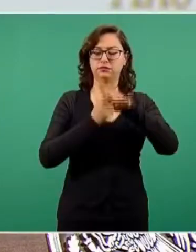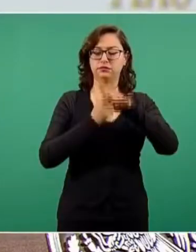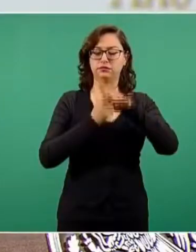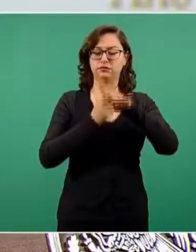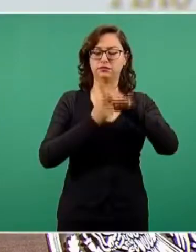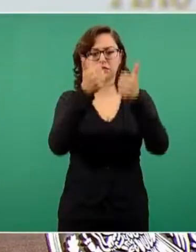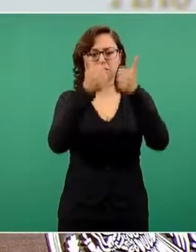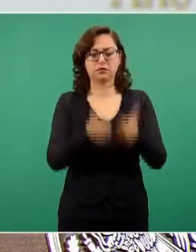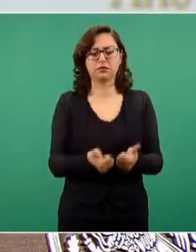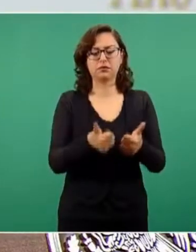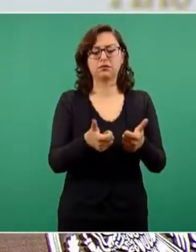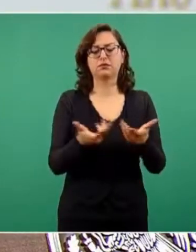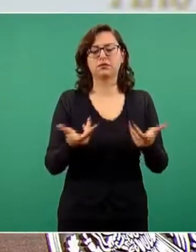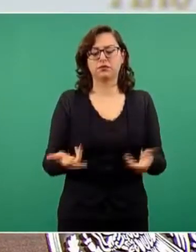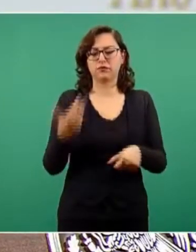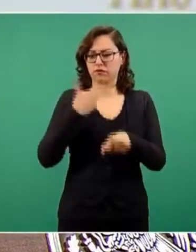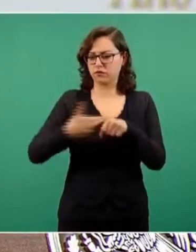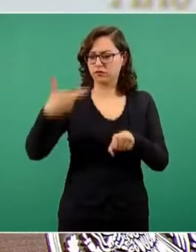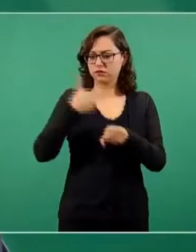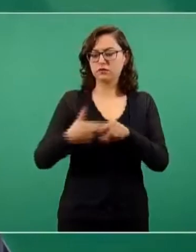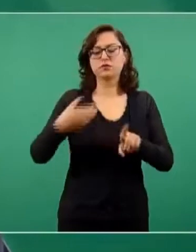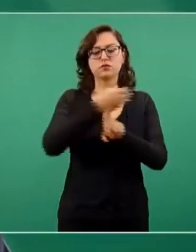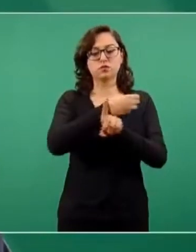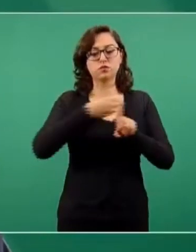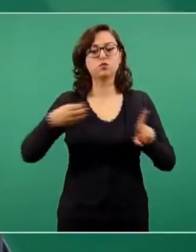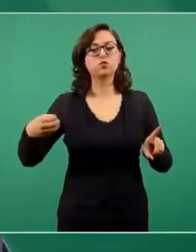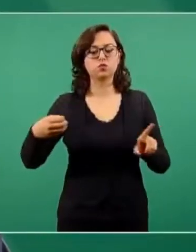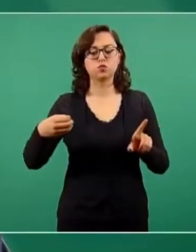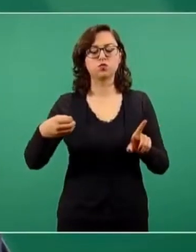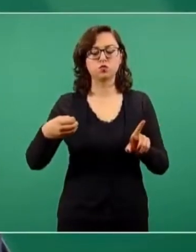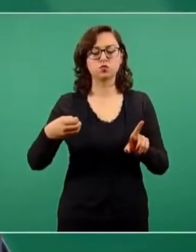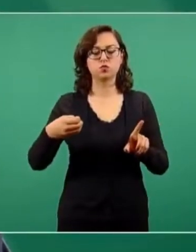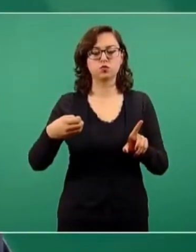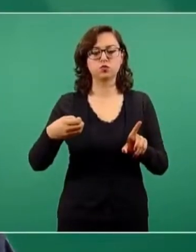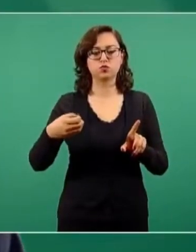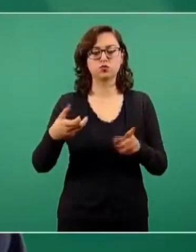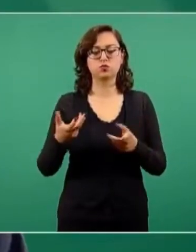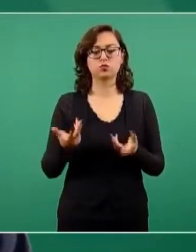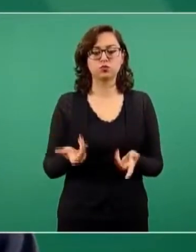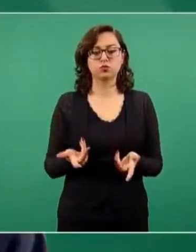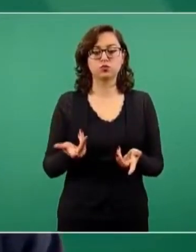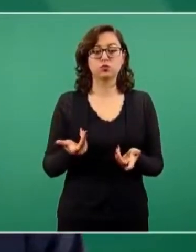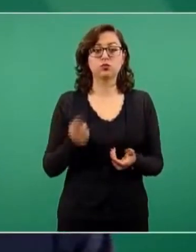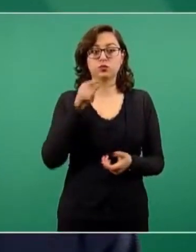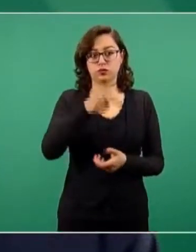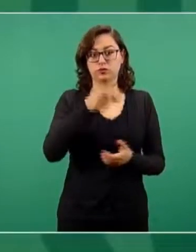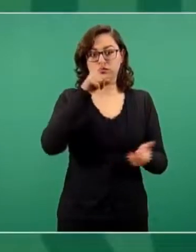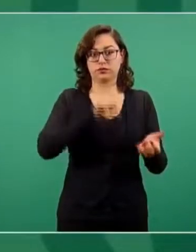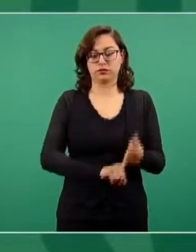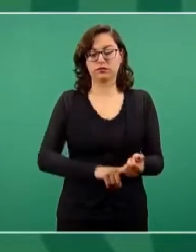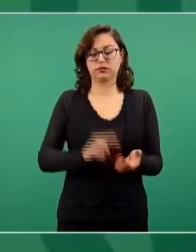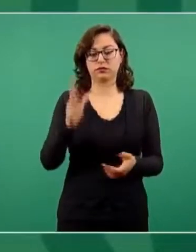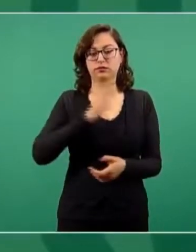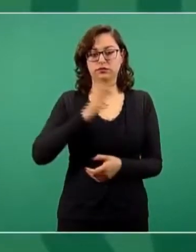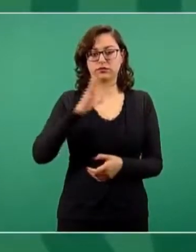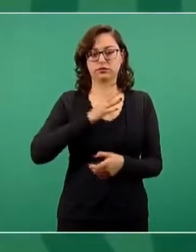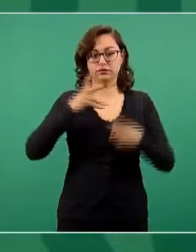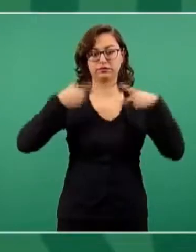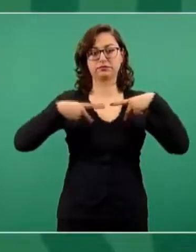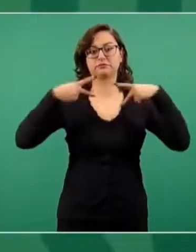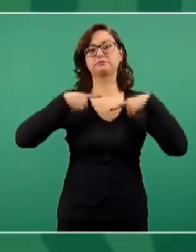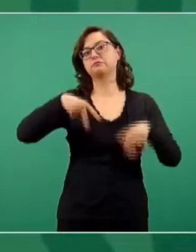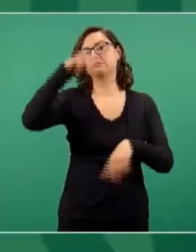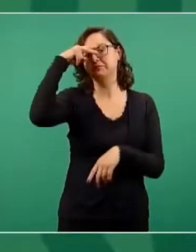de más de 10 millones de migrantes, incluidos desde luego nuestros